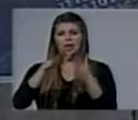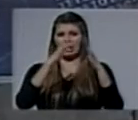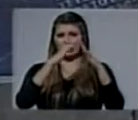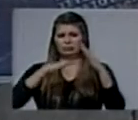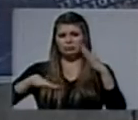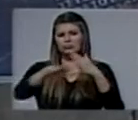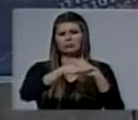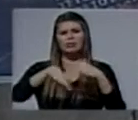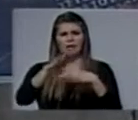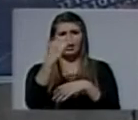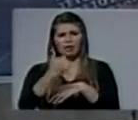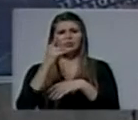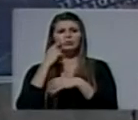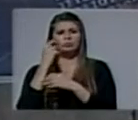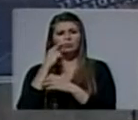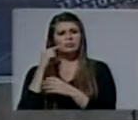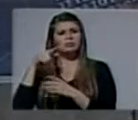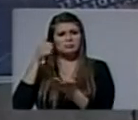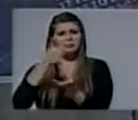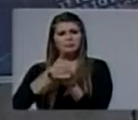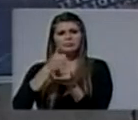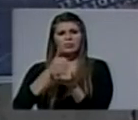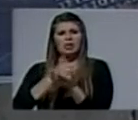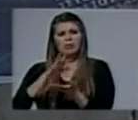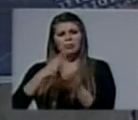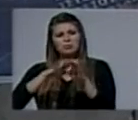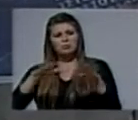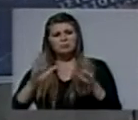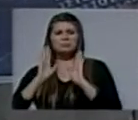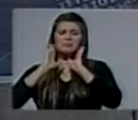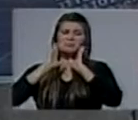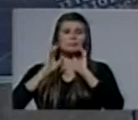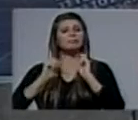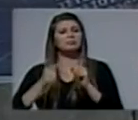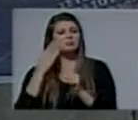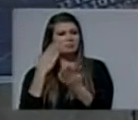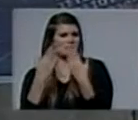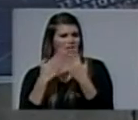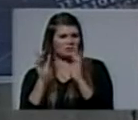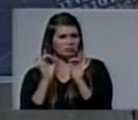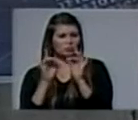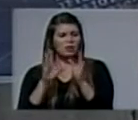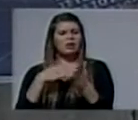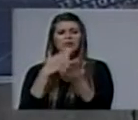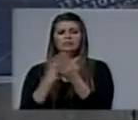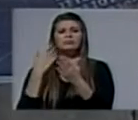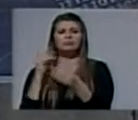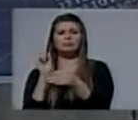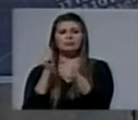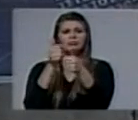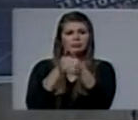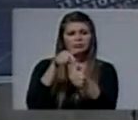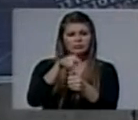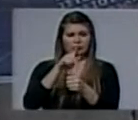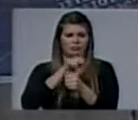árbol se encontraba un hombre y estaba semi-acostado. Todo parecía normal hasta que me acerqué más a este